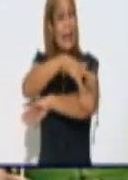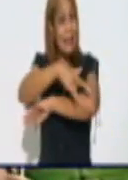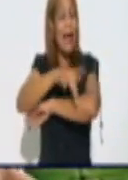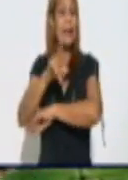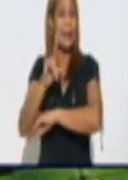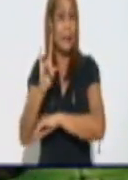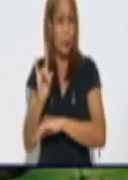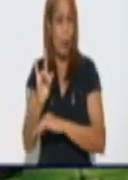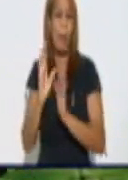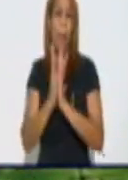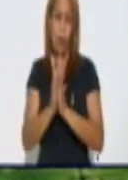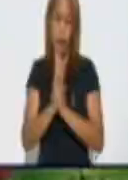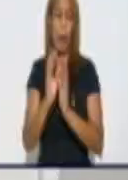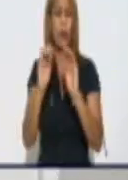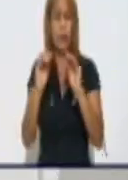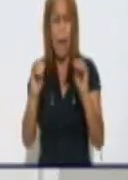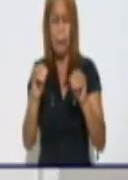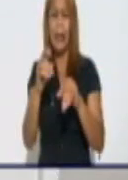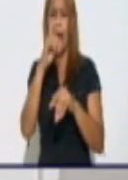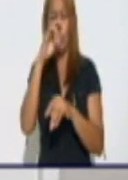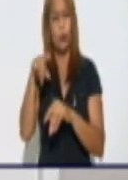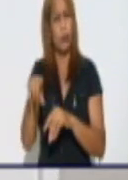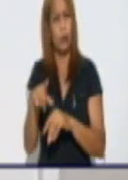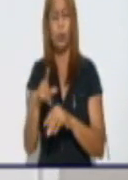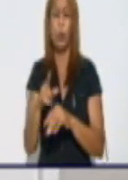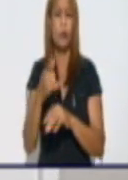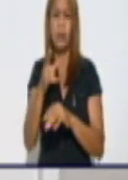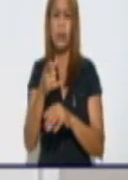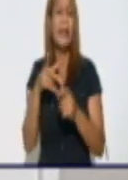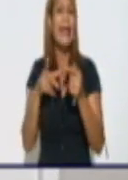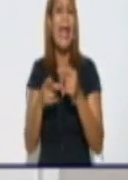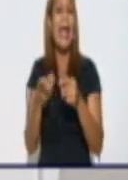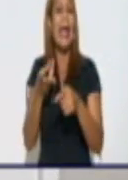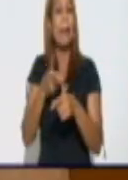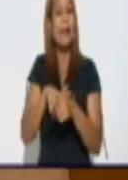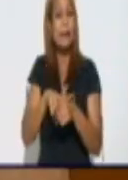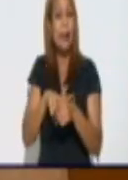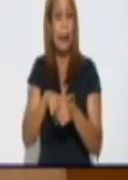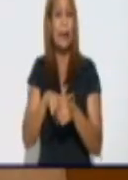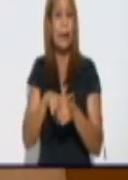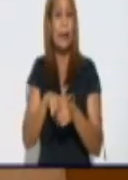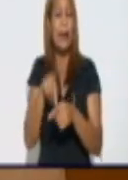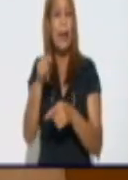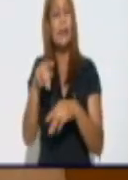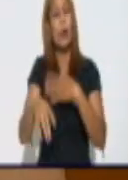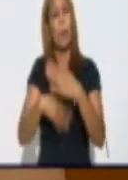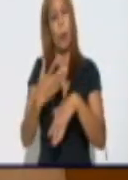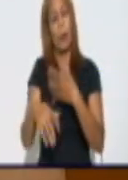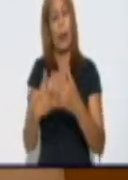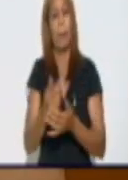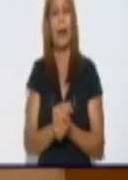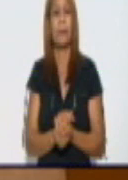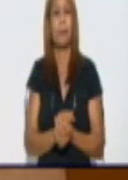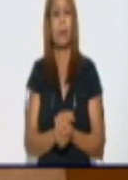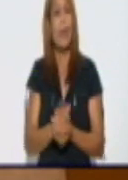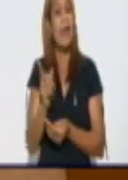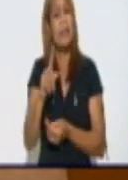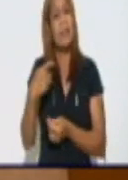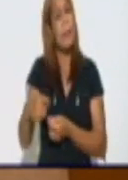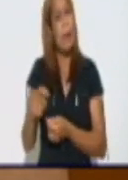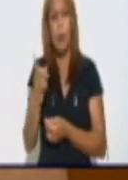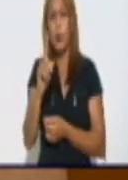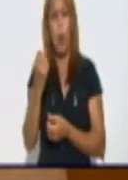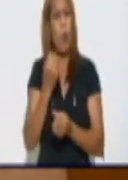algo más que quieras compartir con los televidentes a esta hora. Sí, es importante no confiarse. Llevamos más de un año de